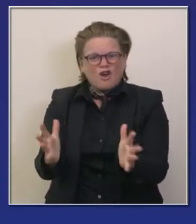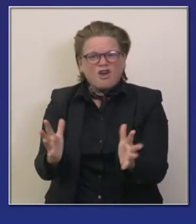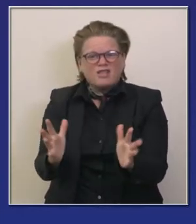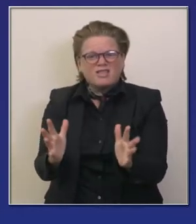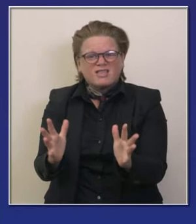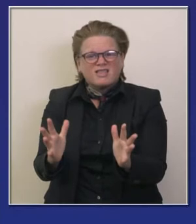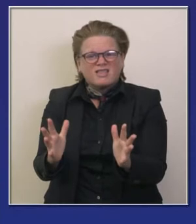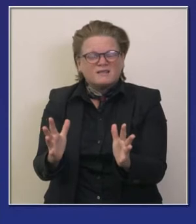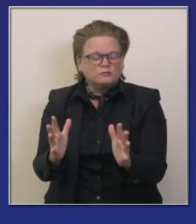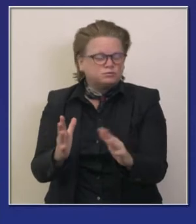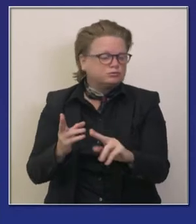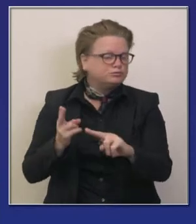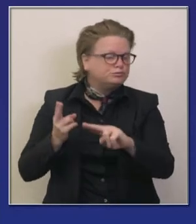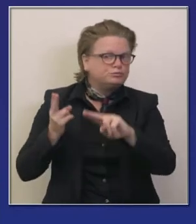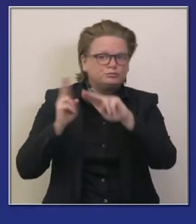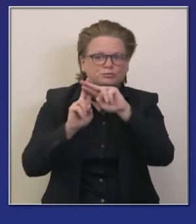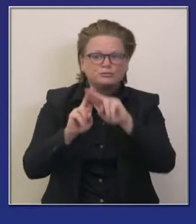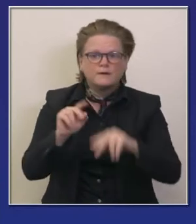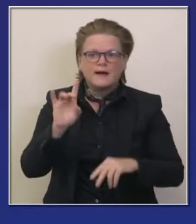en este índice